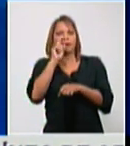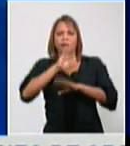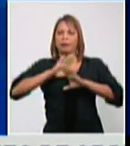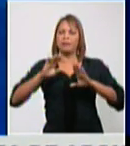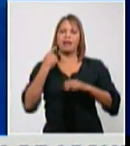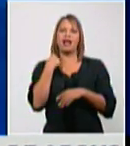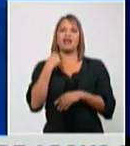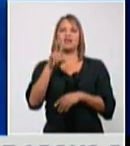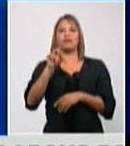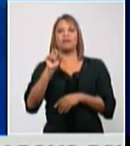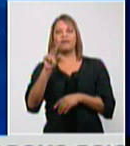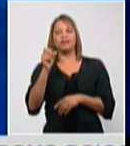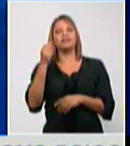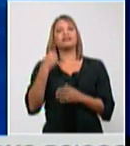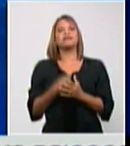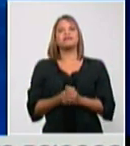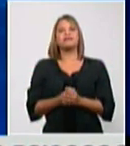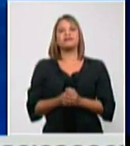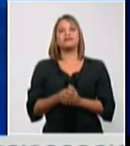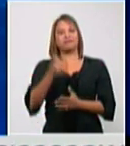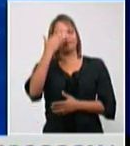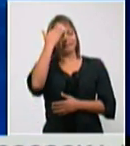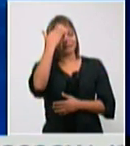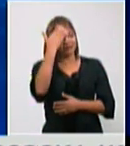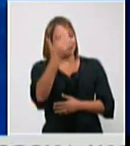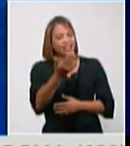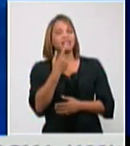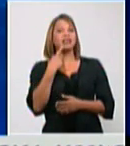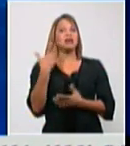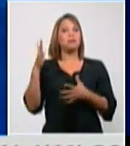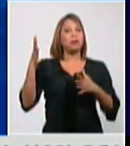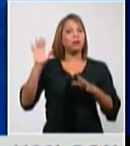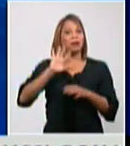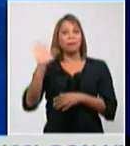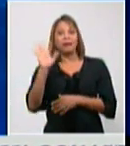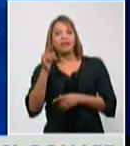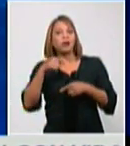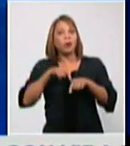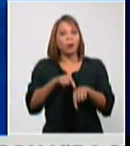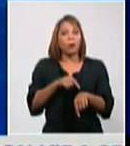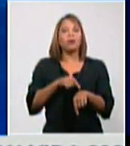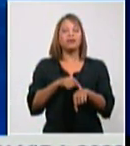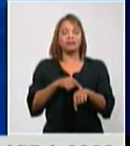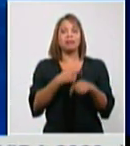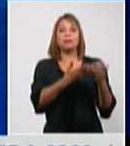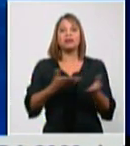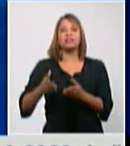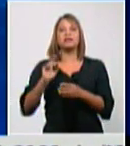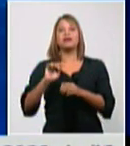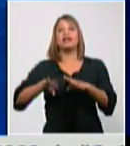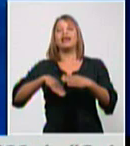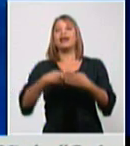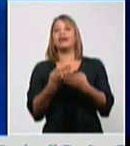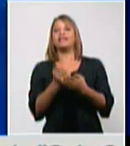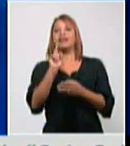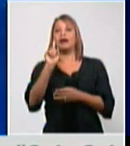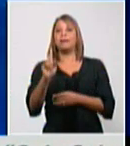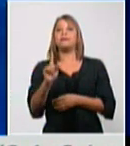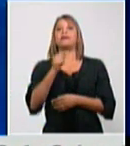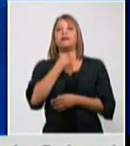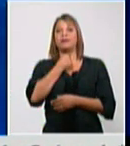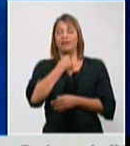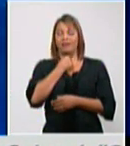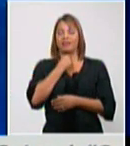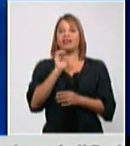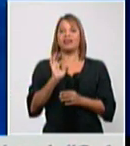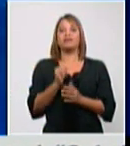gracias, Gisela. Lo vamos a despedir hoy, lo vamos a recibir el día primero, que es viernes. Así es, con grandes retos desde